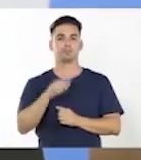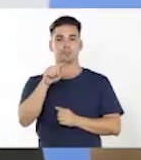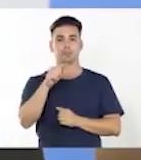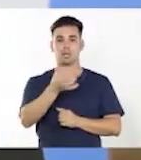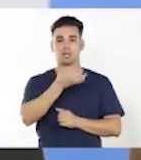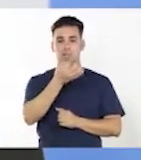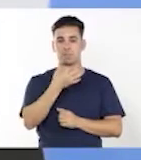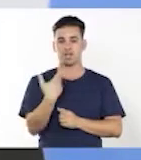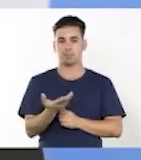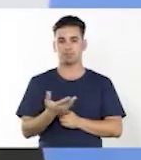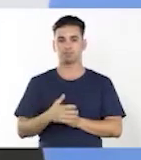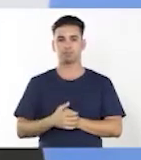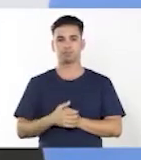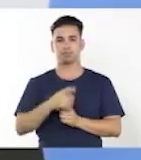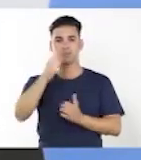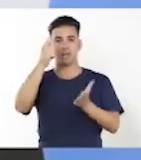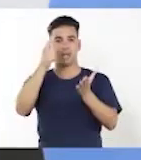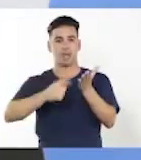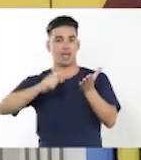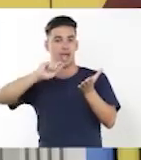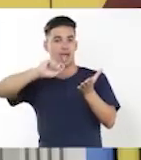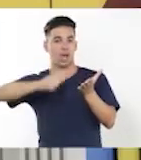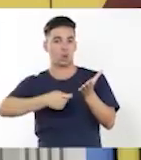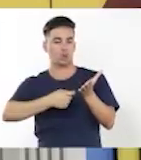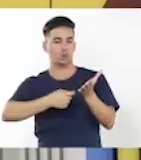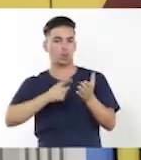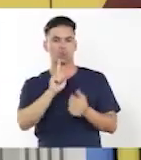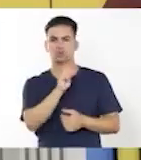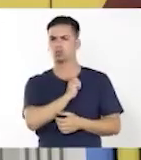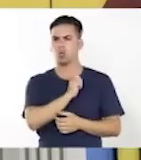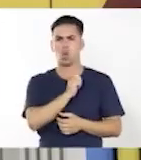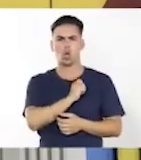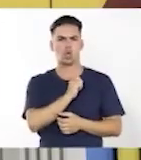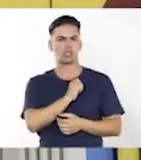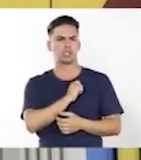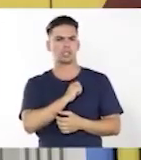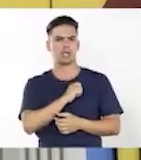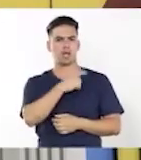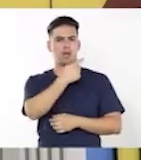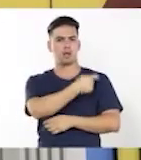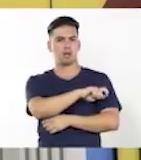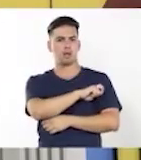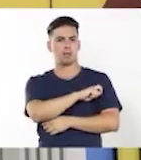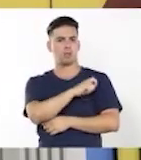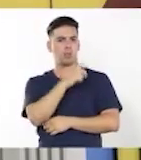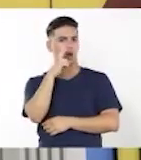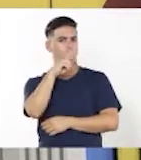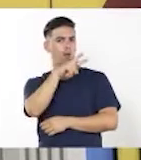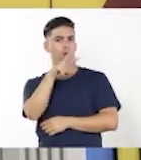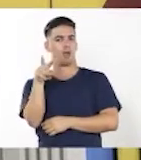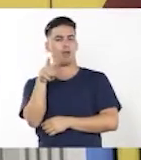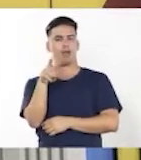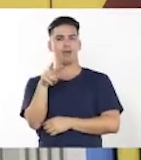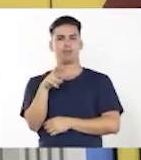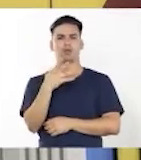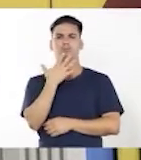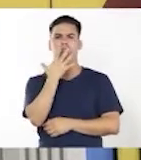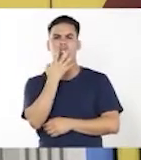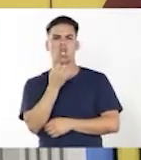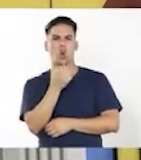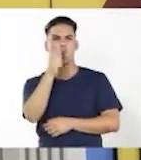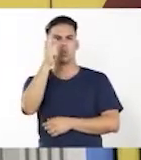párrafo es el que dice, el autor no quiere que el público simpatice con un personaje así.